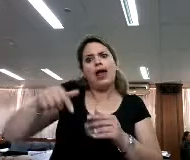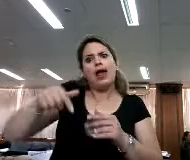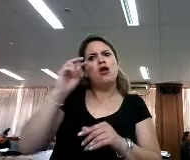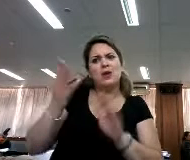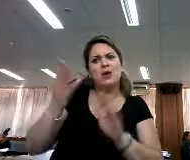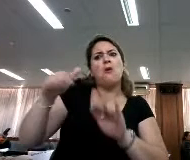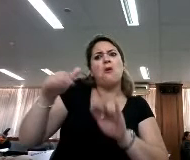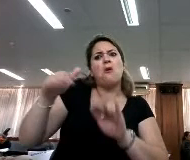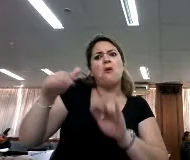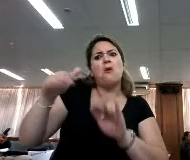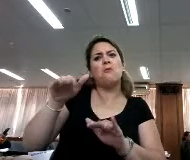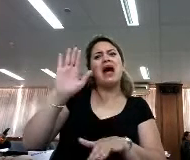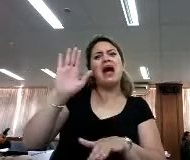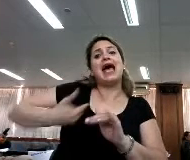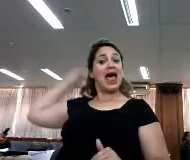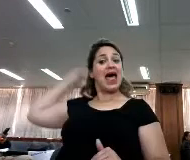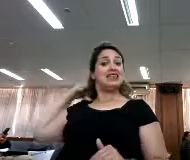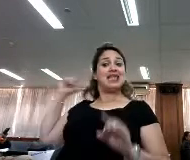todos